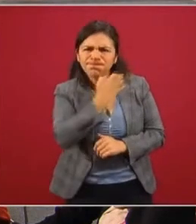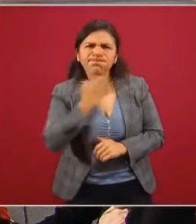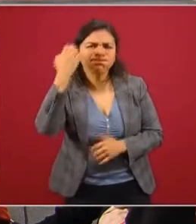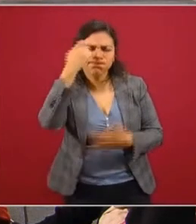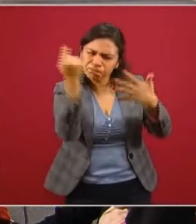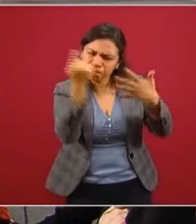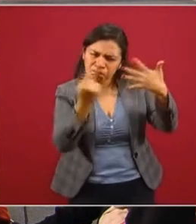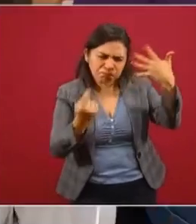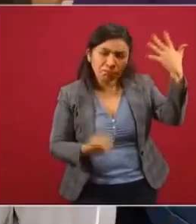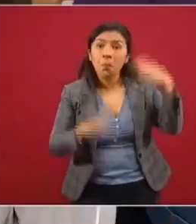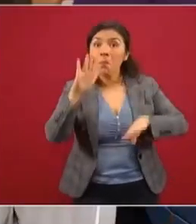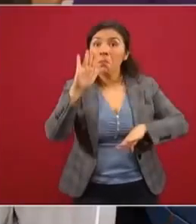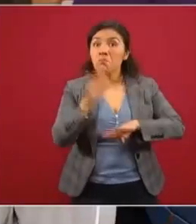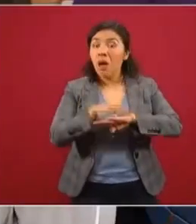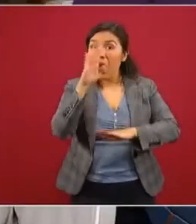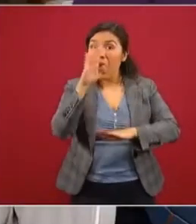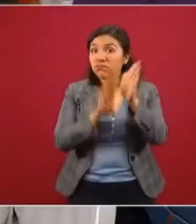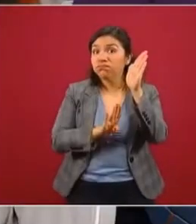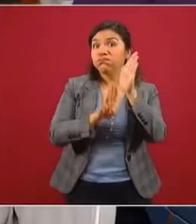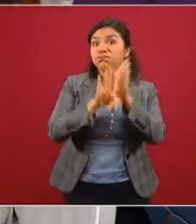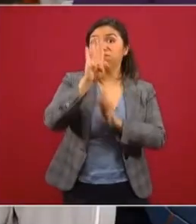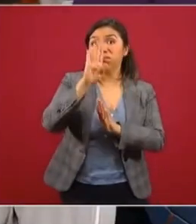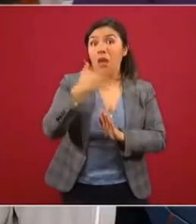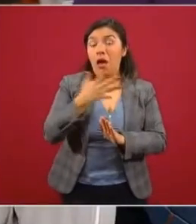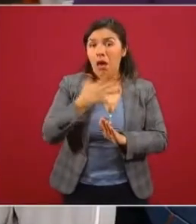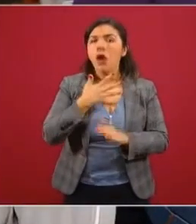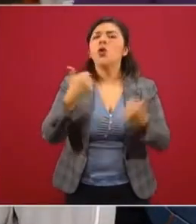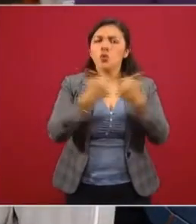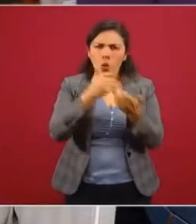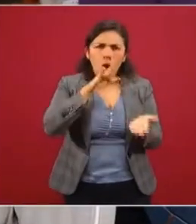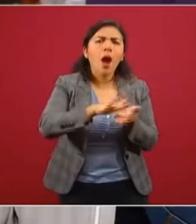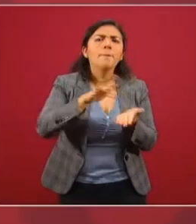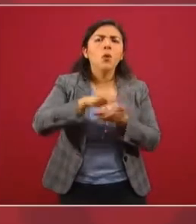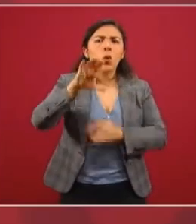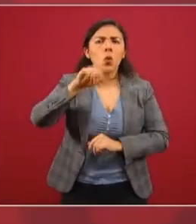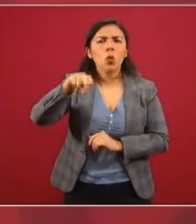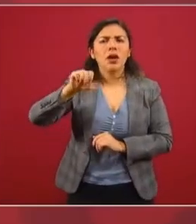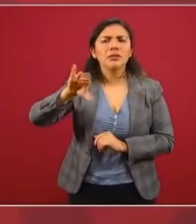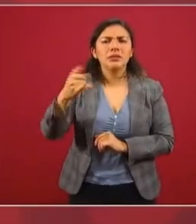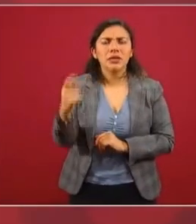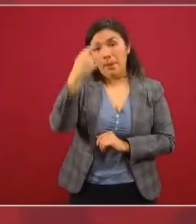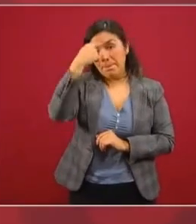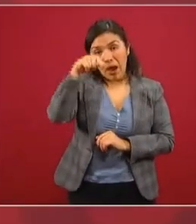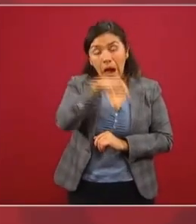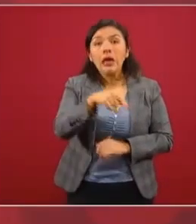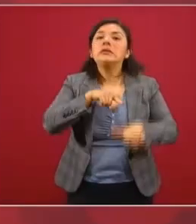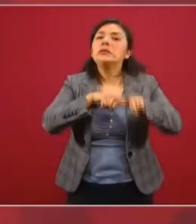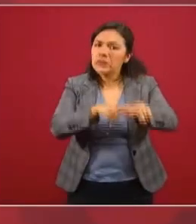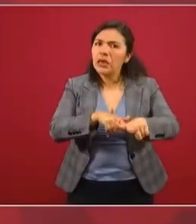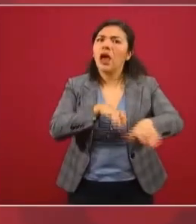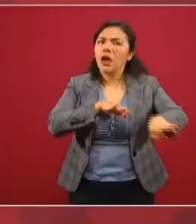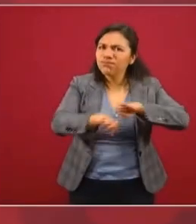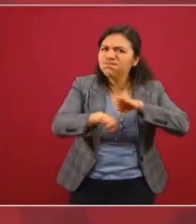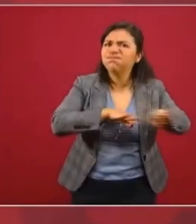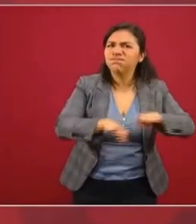los más avanzados se han inclusivo apoyado por parte del CONACYT para que sigan haciendo sus